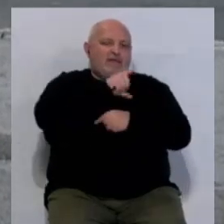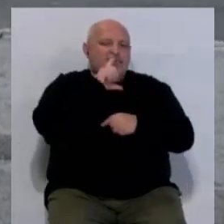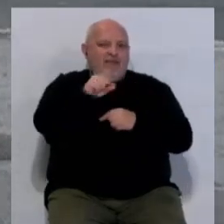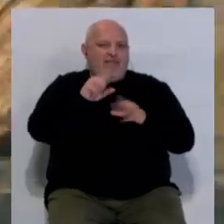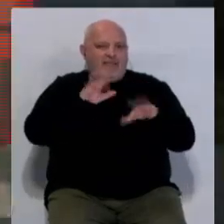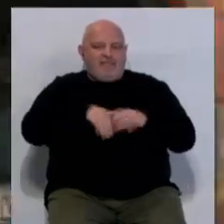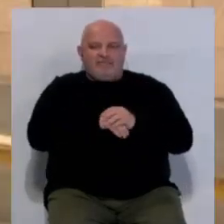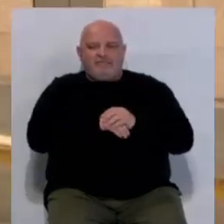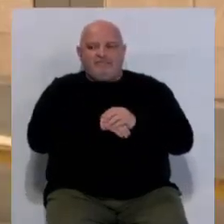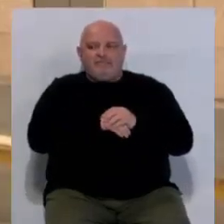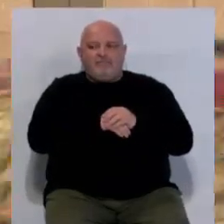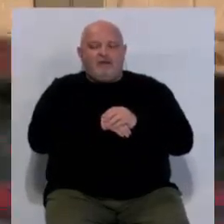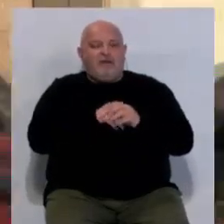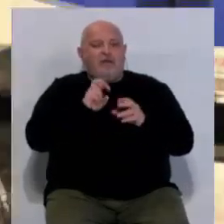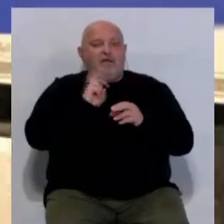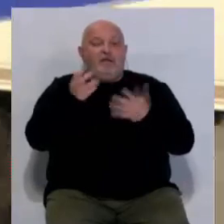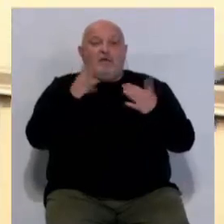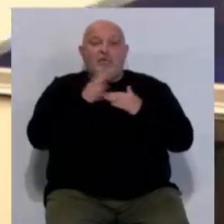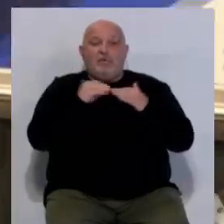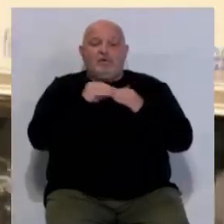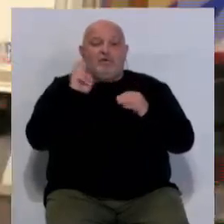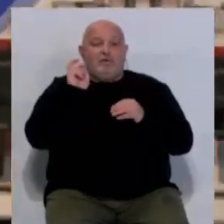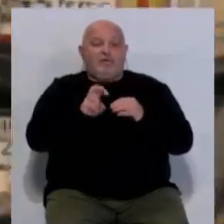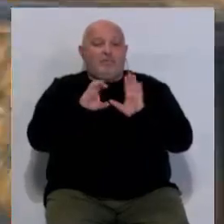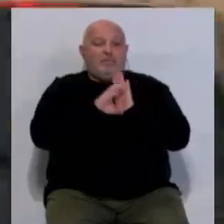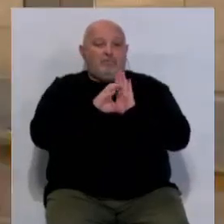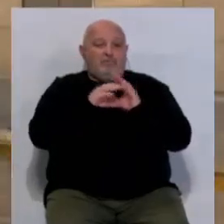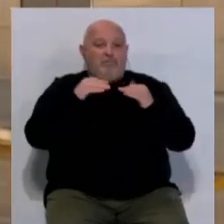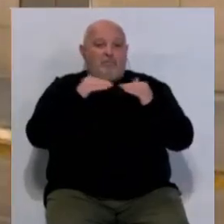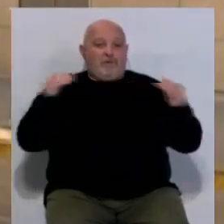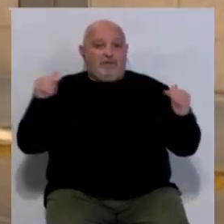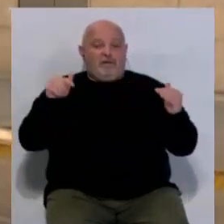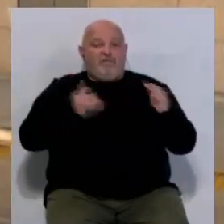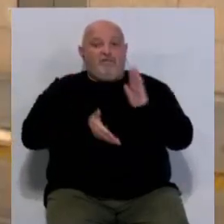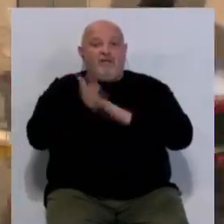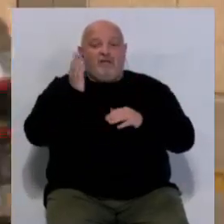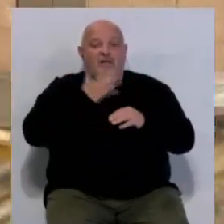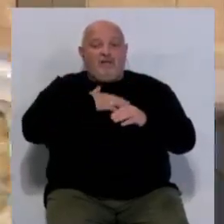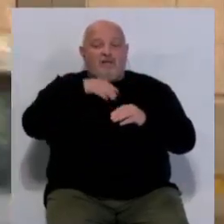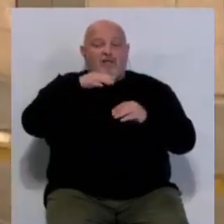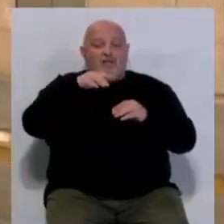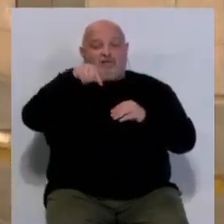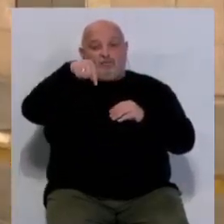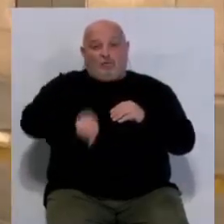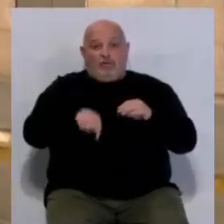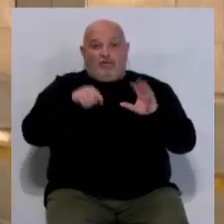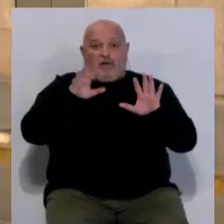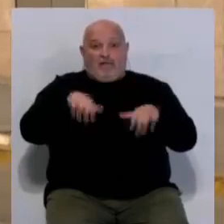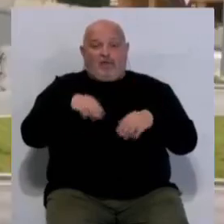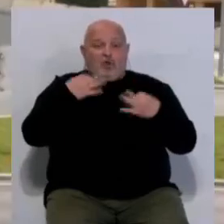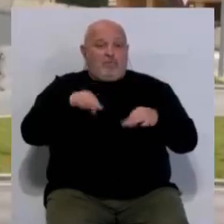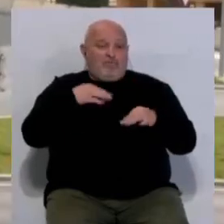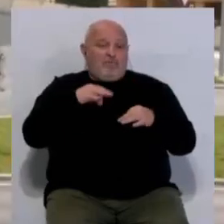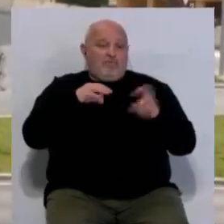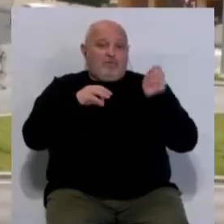de Cádiz. Asimismo, si los usuarios que entren por el puente de la Constitución tienen su destino hacia la zona sur de la ciudad, los que generalmente